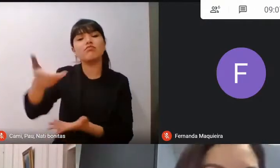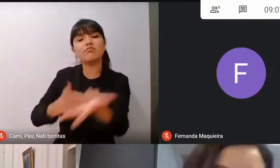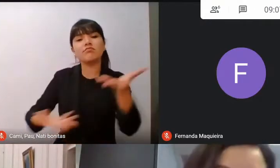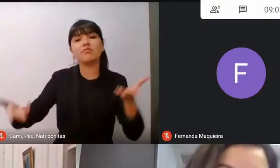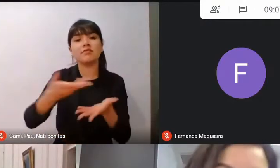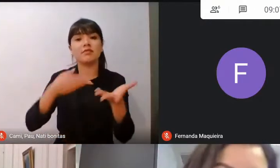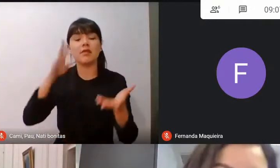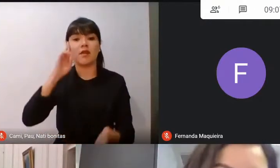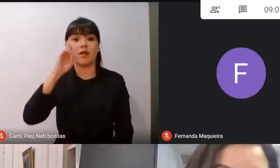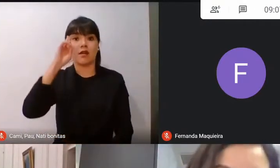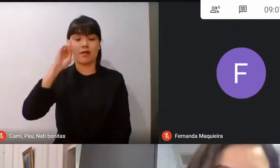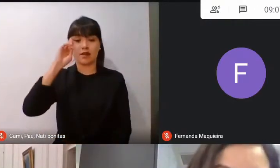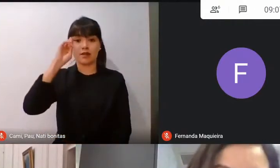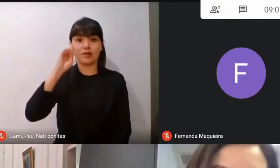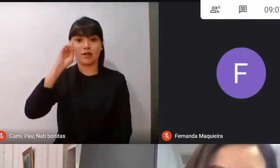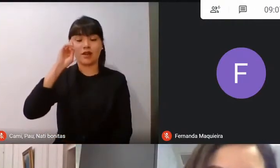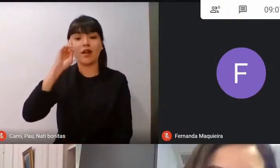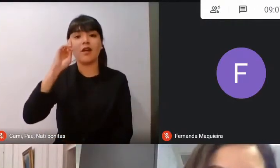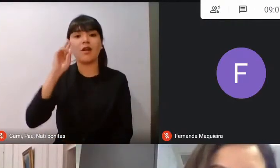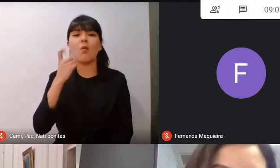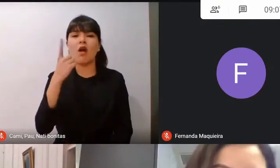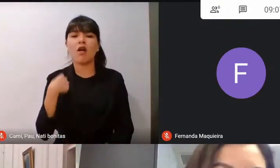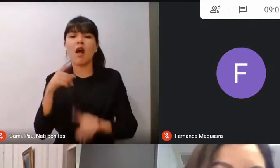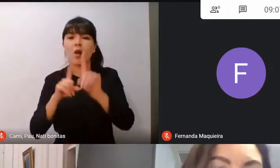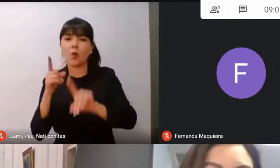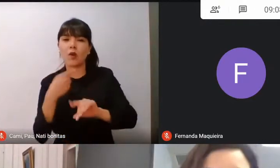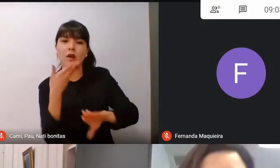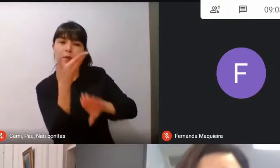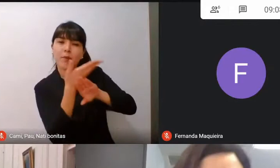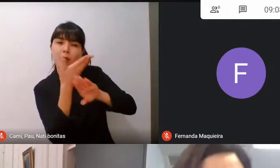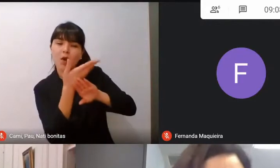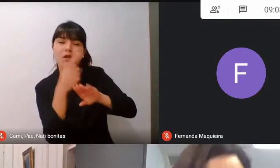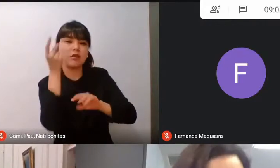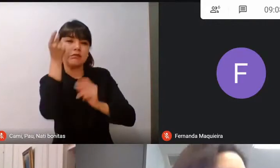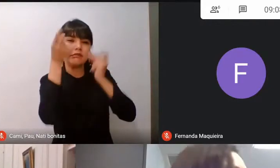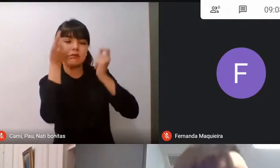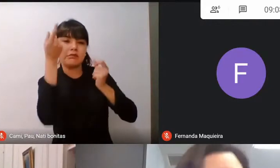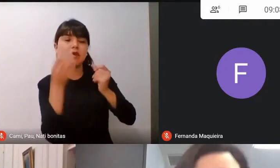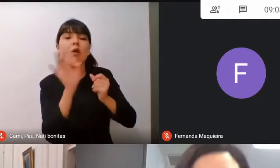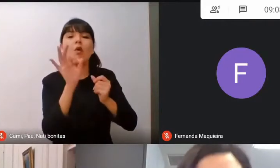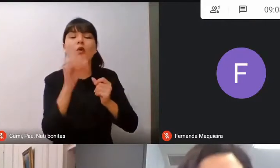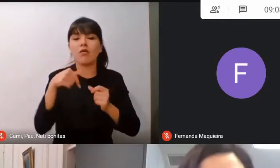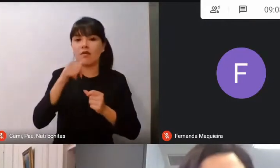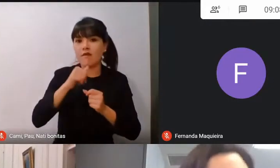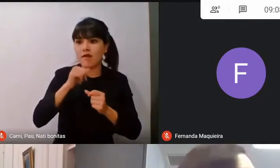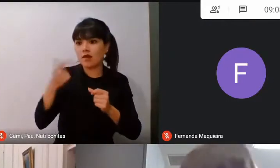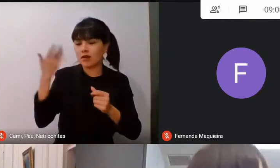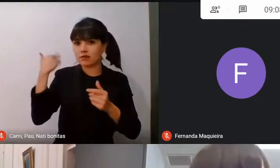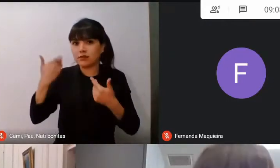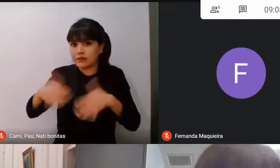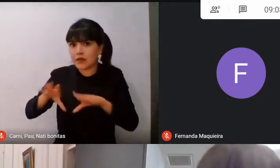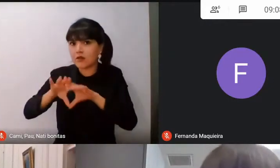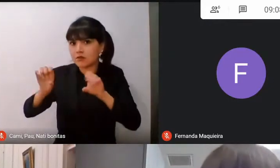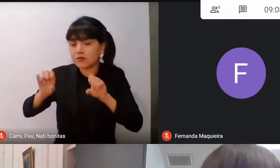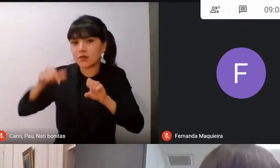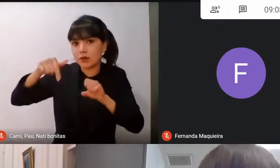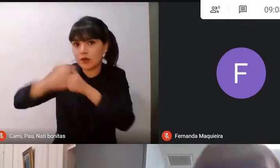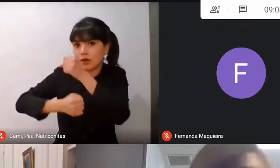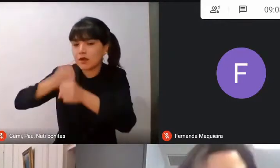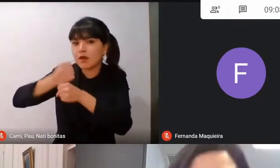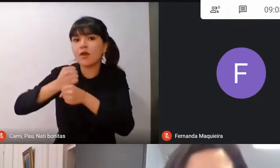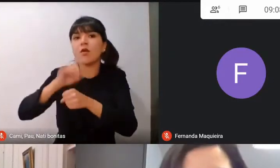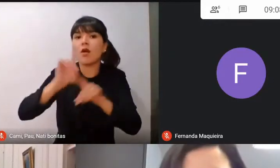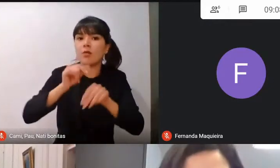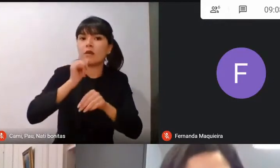propuestas que se han implementado, o ha costado implementar durante este año. Vamos a realizar la